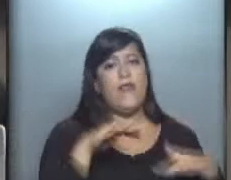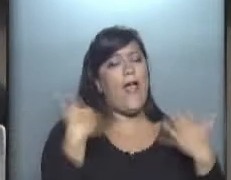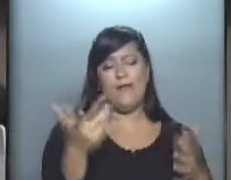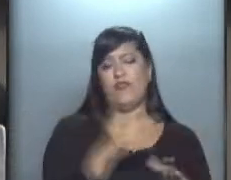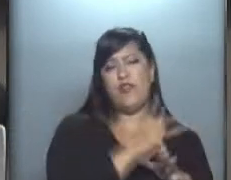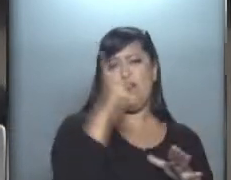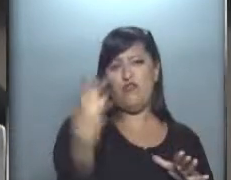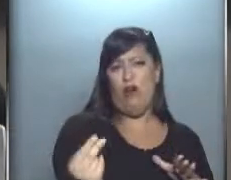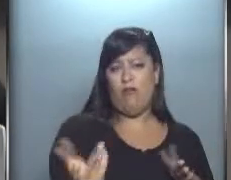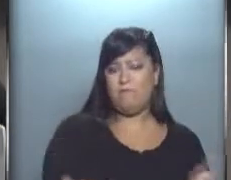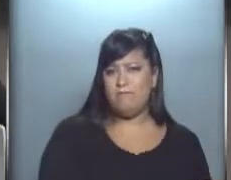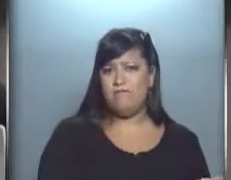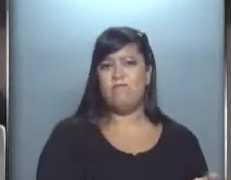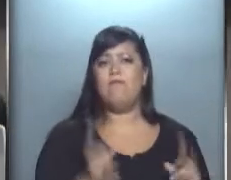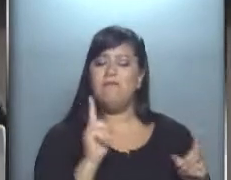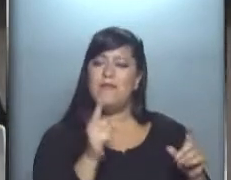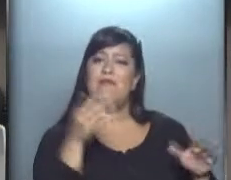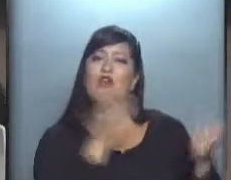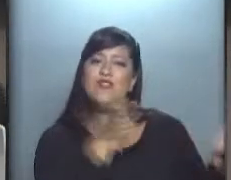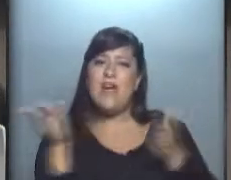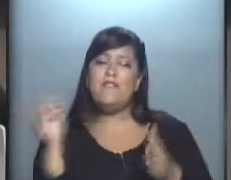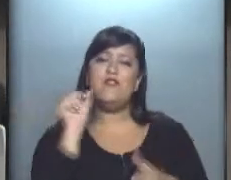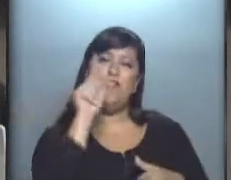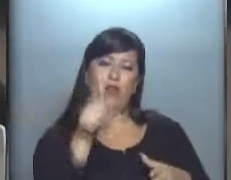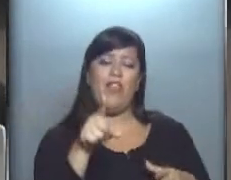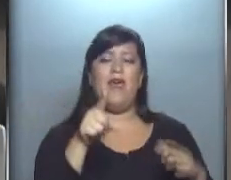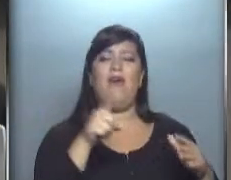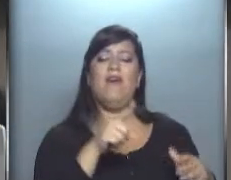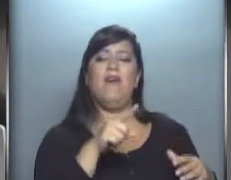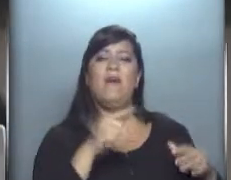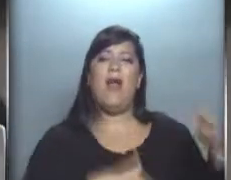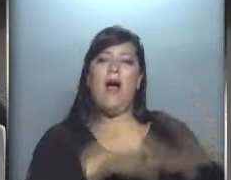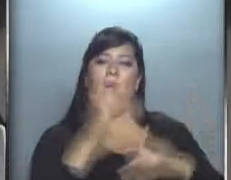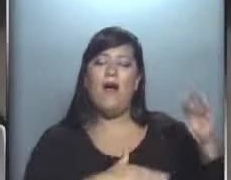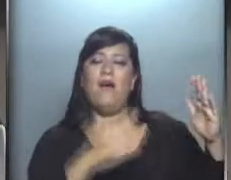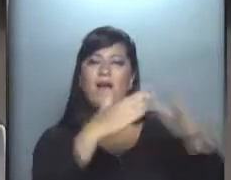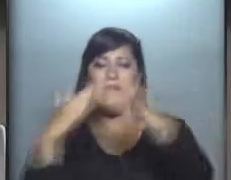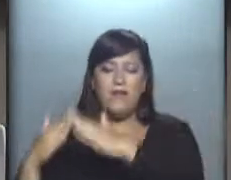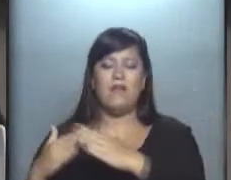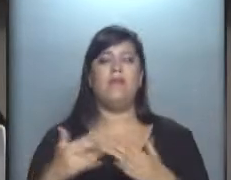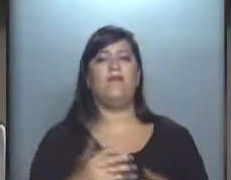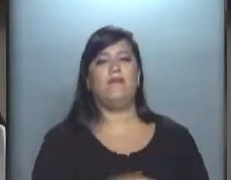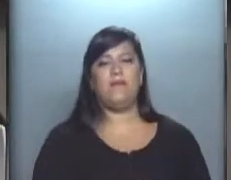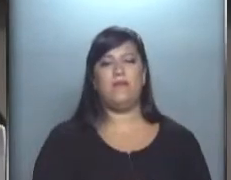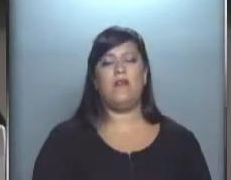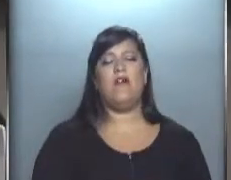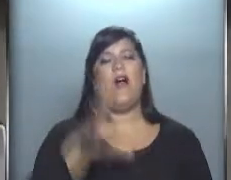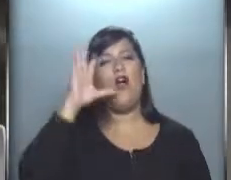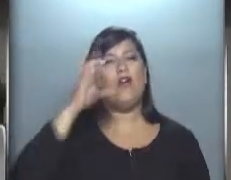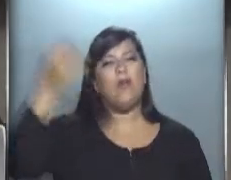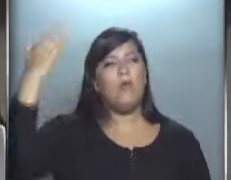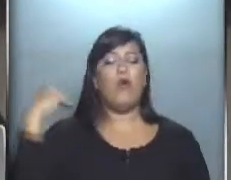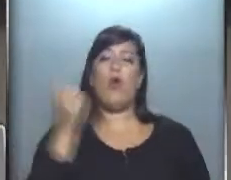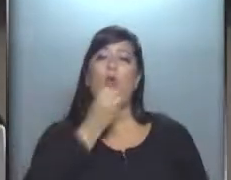utilidad de prestar el servicio de la suscripción de los CEDIN. Recordemos que cualquiera que